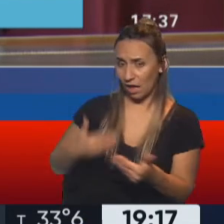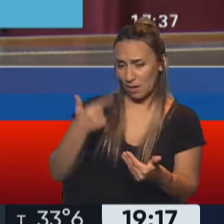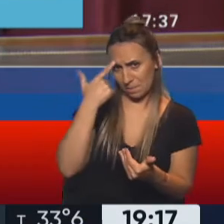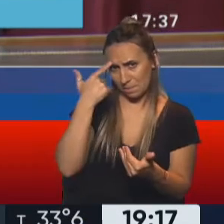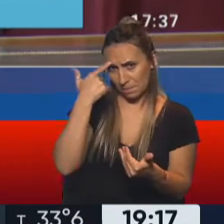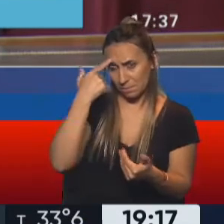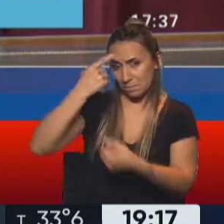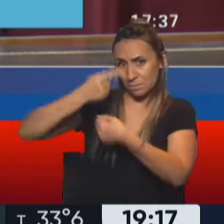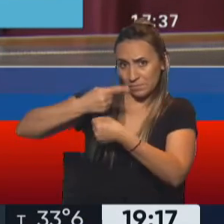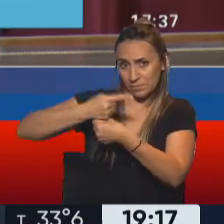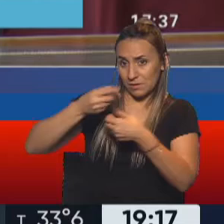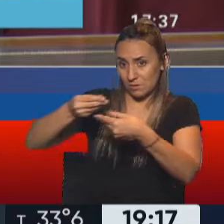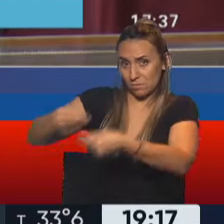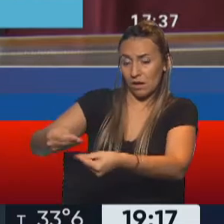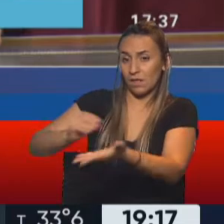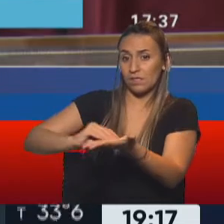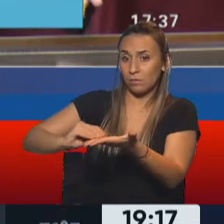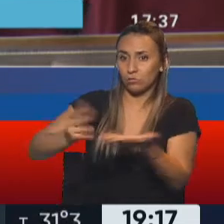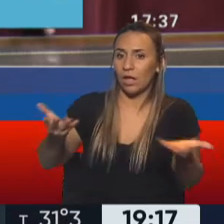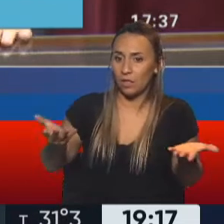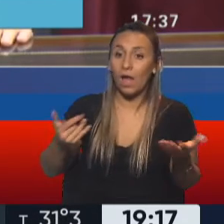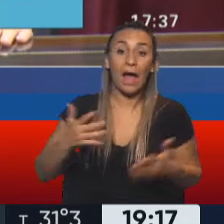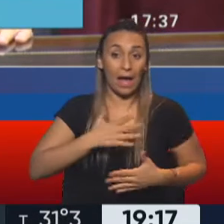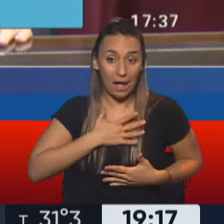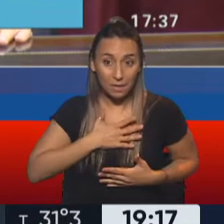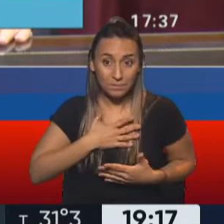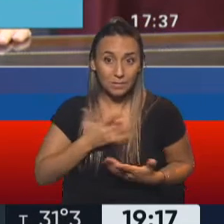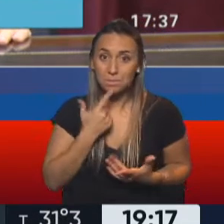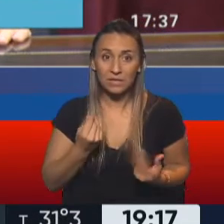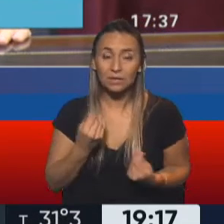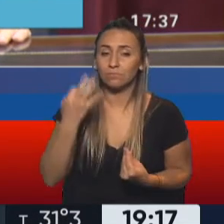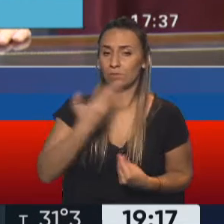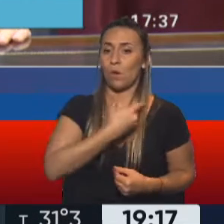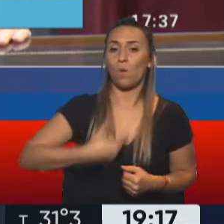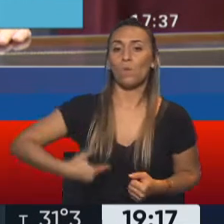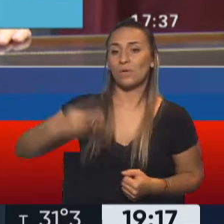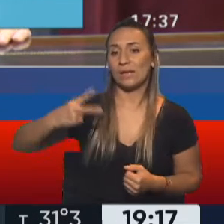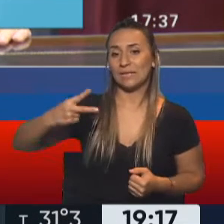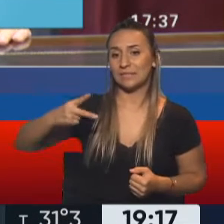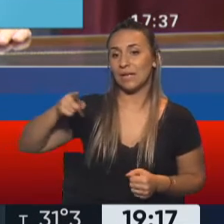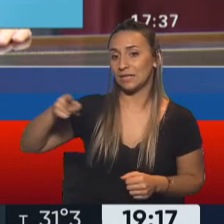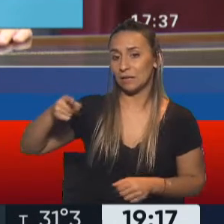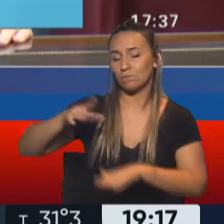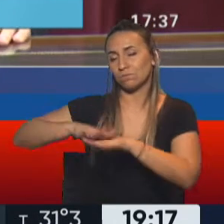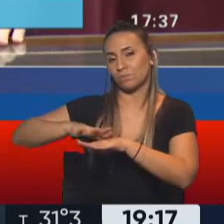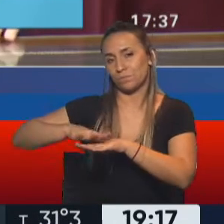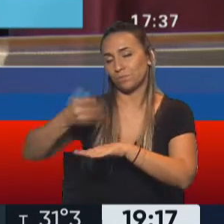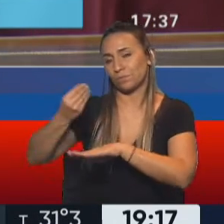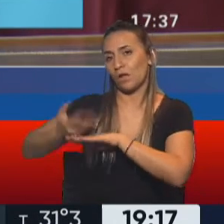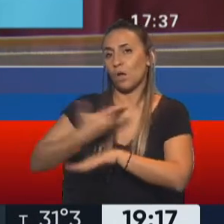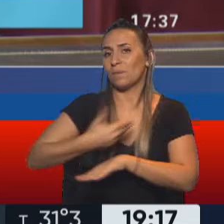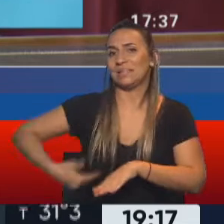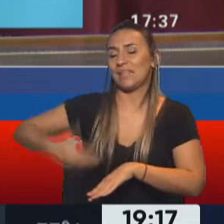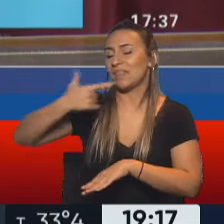con lo que se especulaba hasta ahora. De hecho, a mí lo que me dicen es que la vicepresidenta, que por su cargo es la presidenta del Senado de